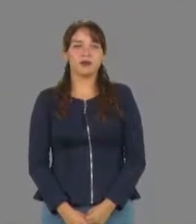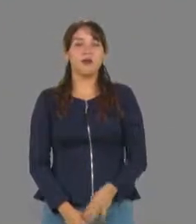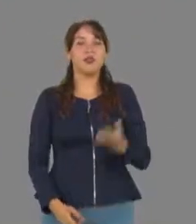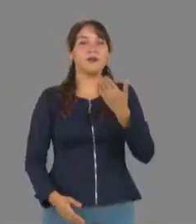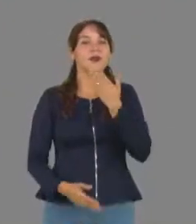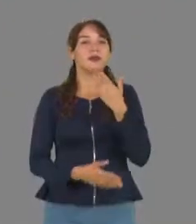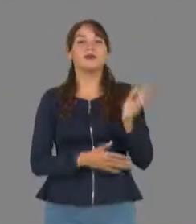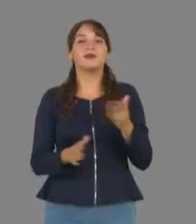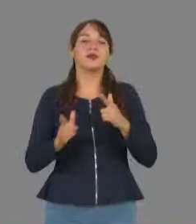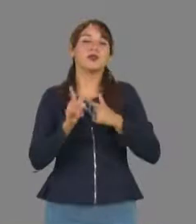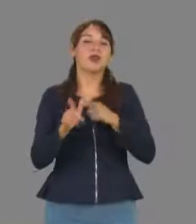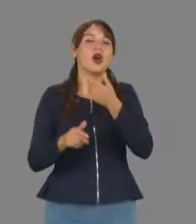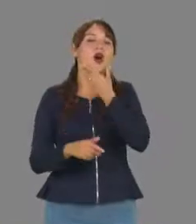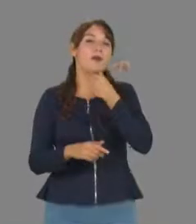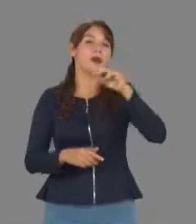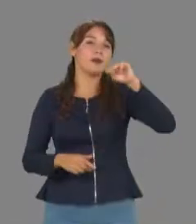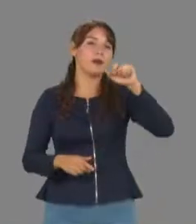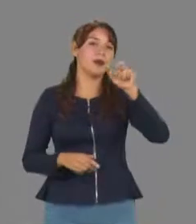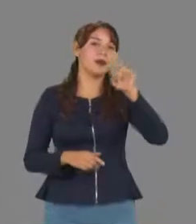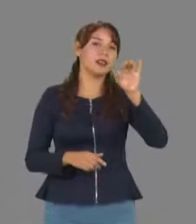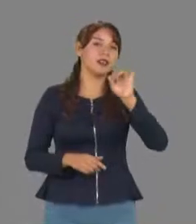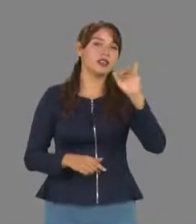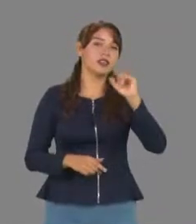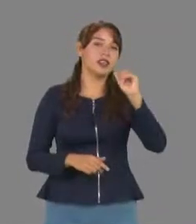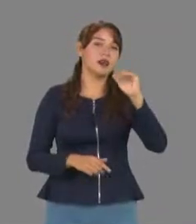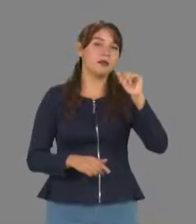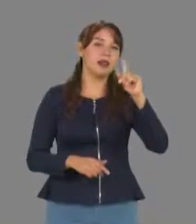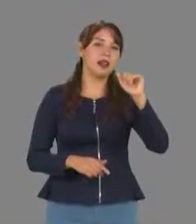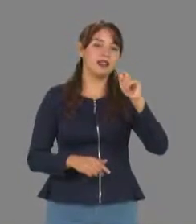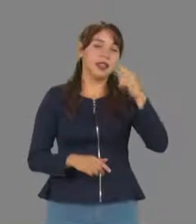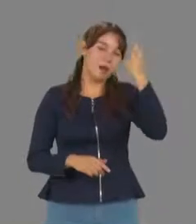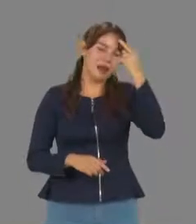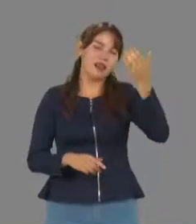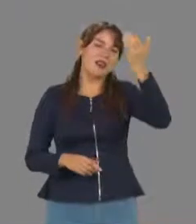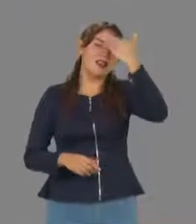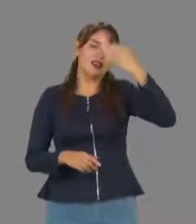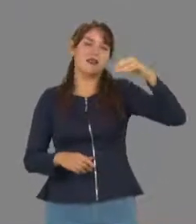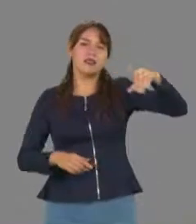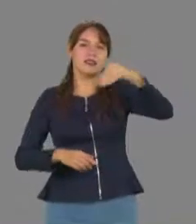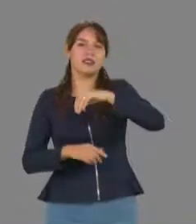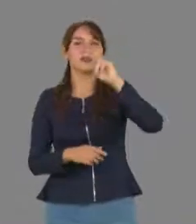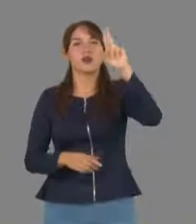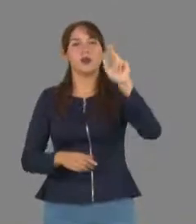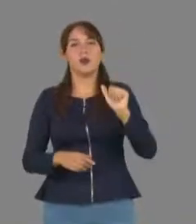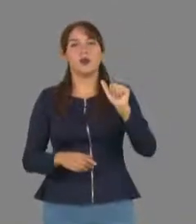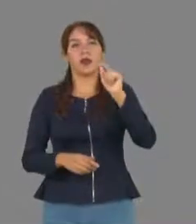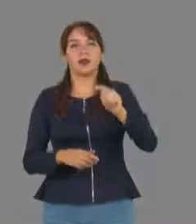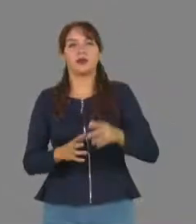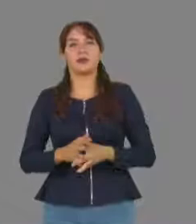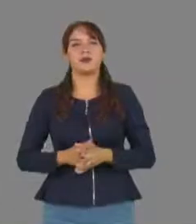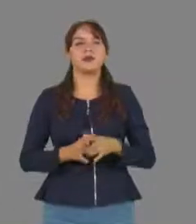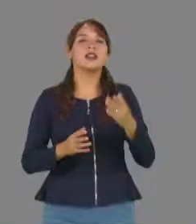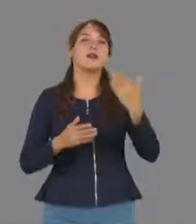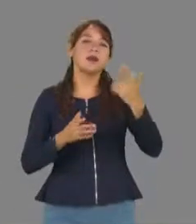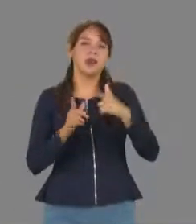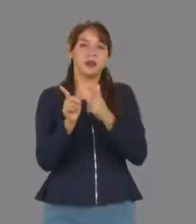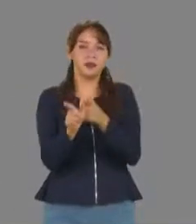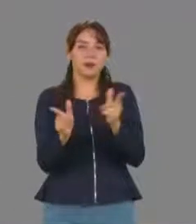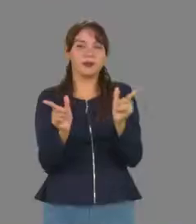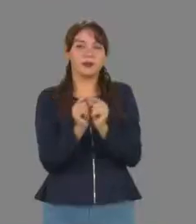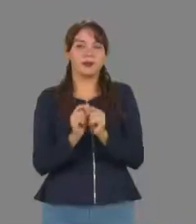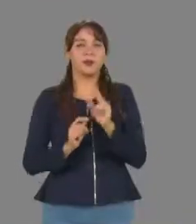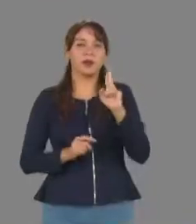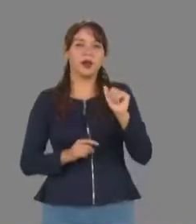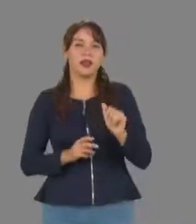Bien, vamos ahora con Mauricio Zapata, quien nos dará un recorrido por los campus que conforman la Universidad Autónoma de Tamaulipas. Esto es Breves What?